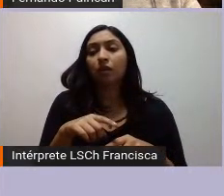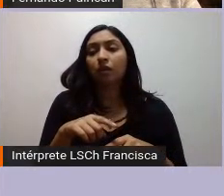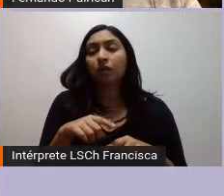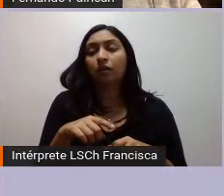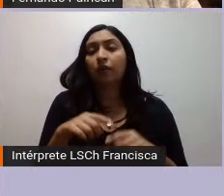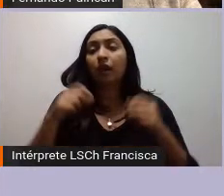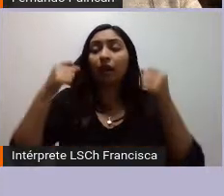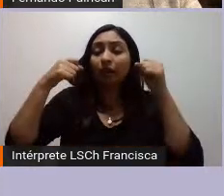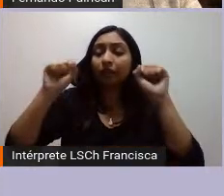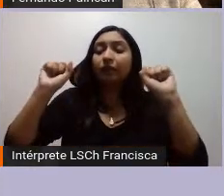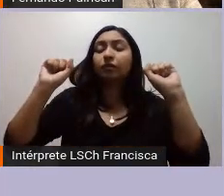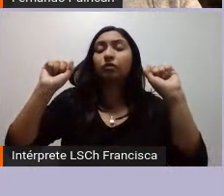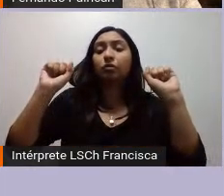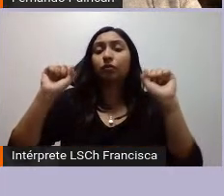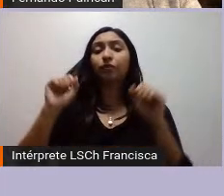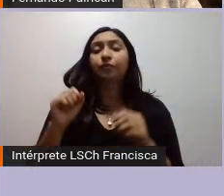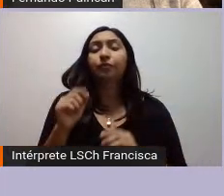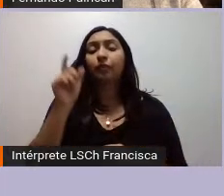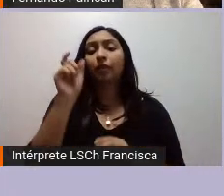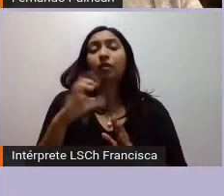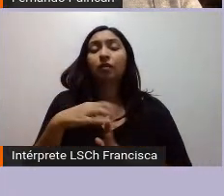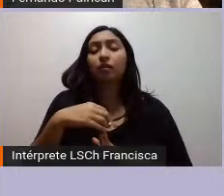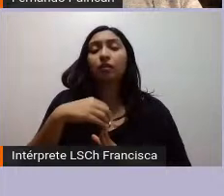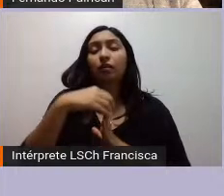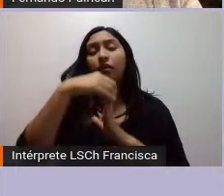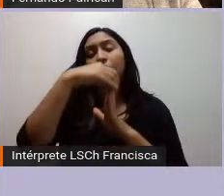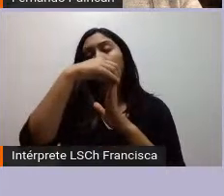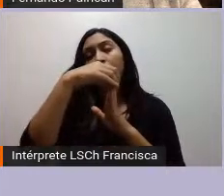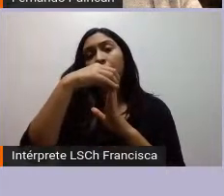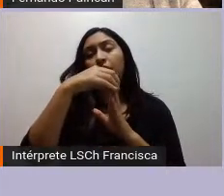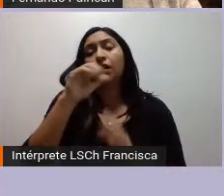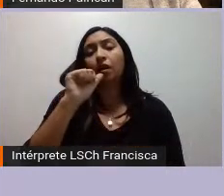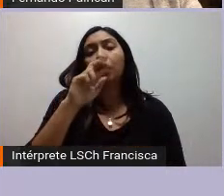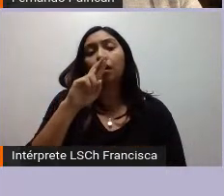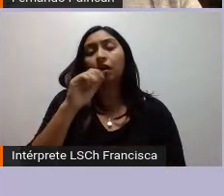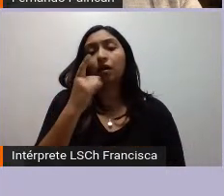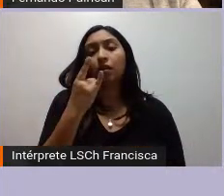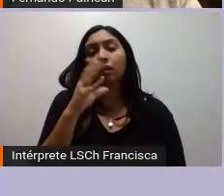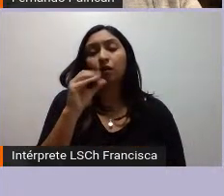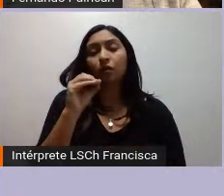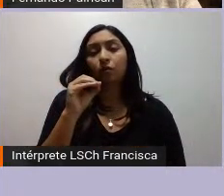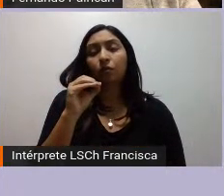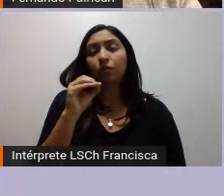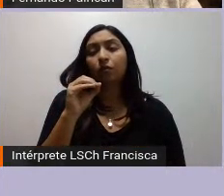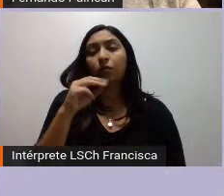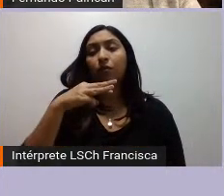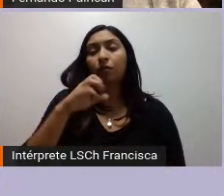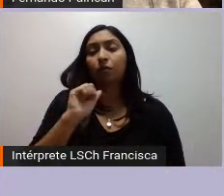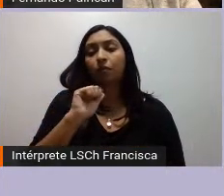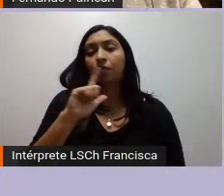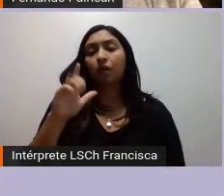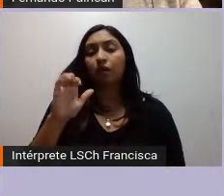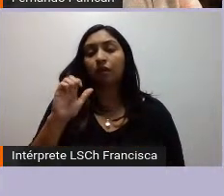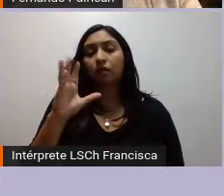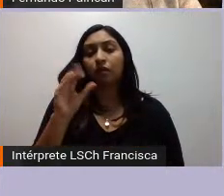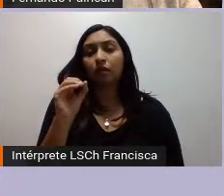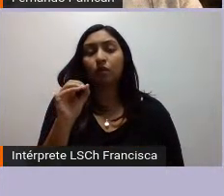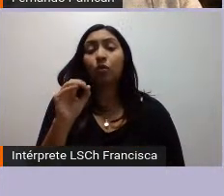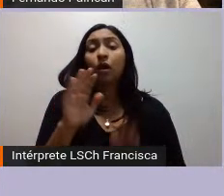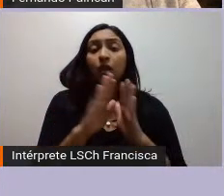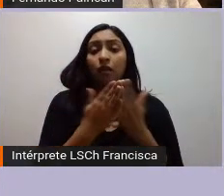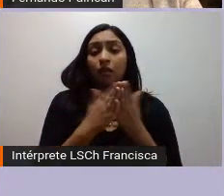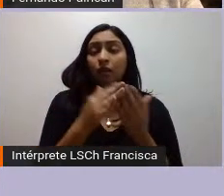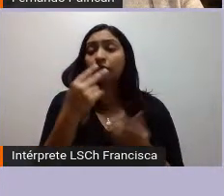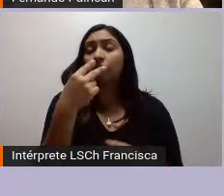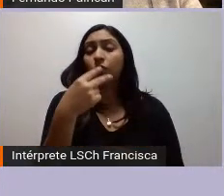dirigente de la coordinadora Arauco Mayeco Héctor J. Tull en su libro Huaychan conversaciones con un huaychaf en la prisión política escrito junto